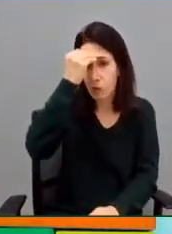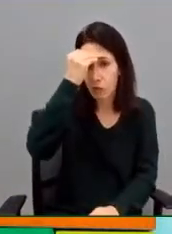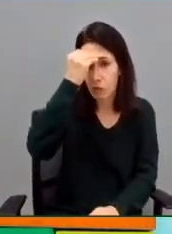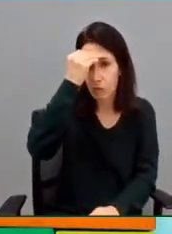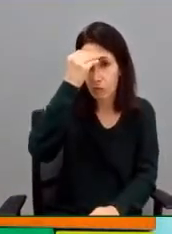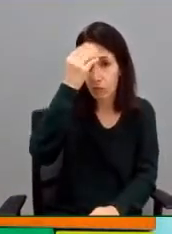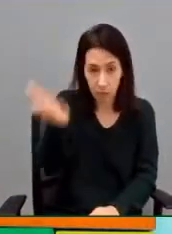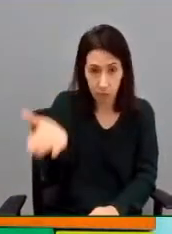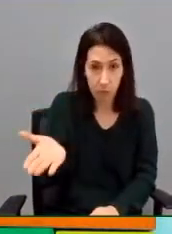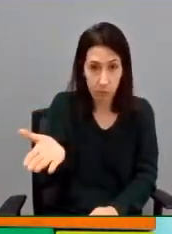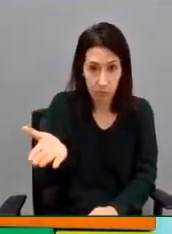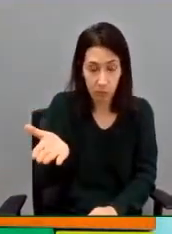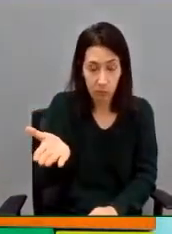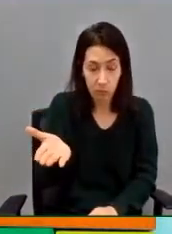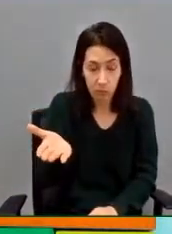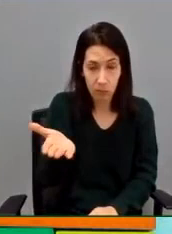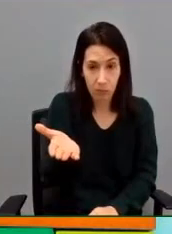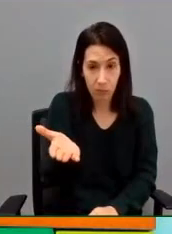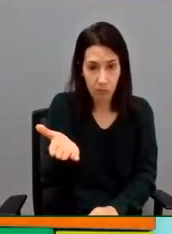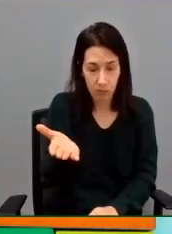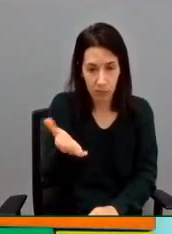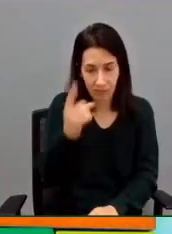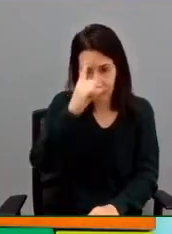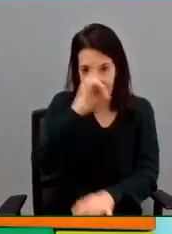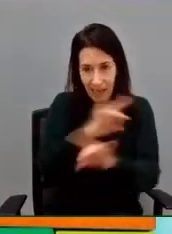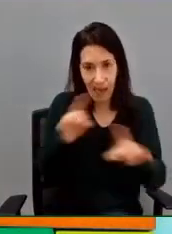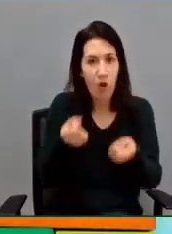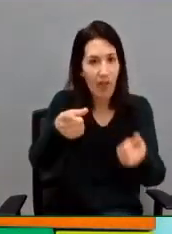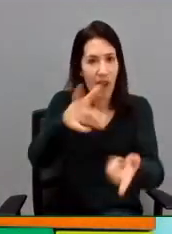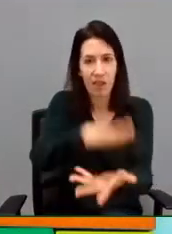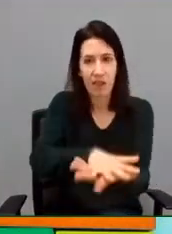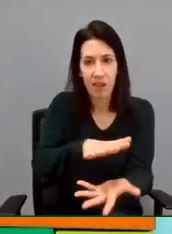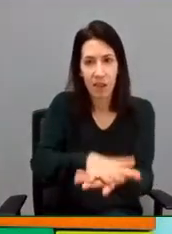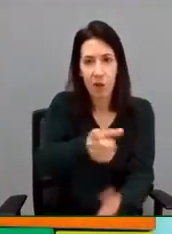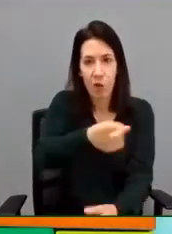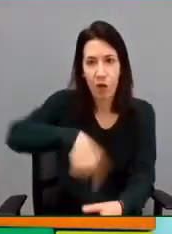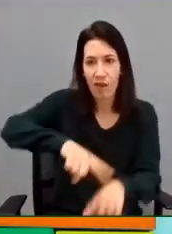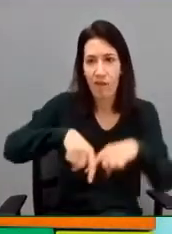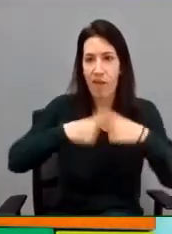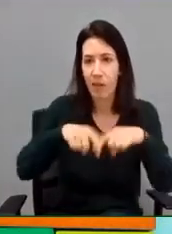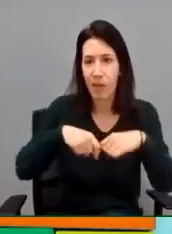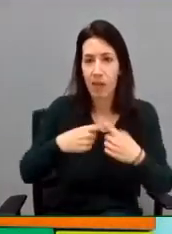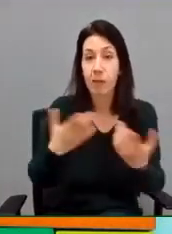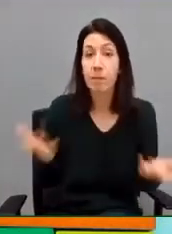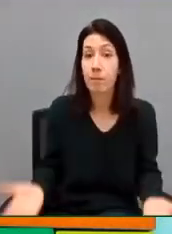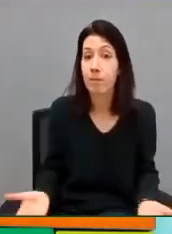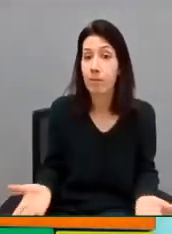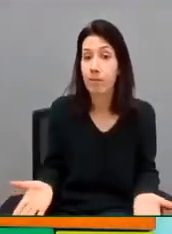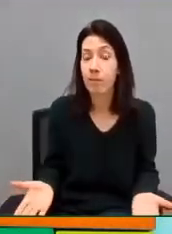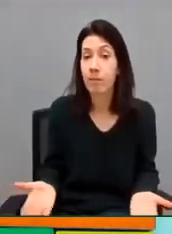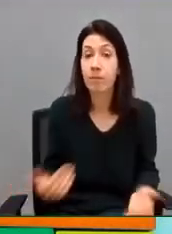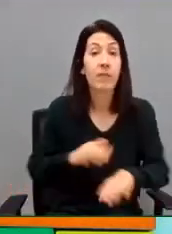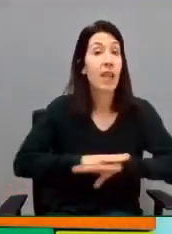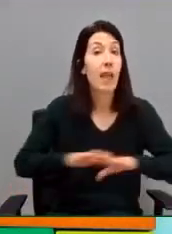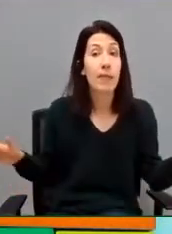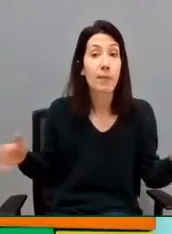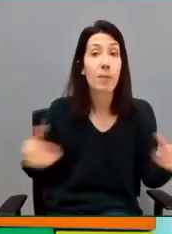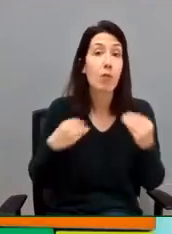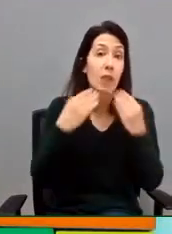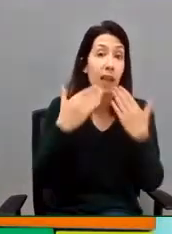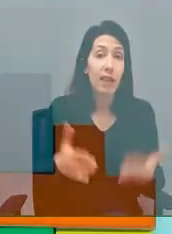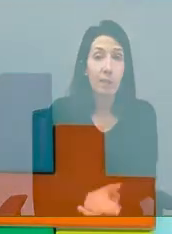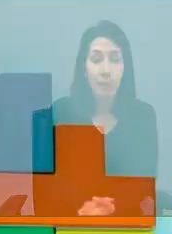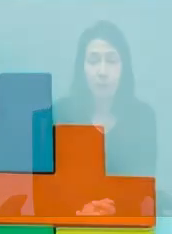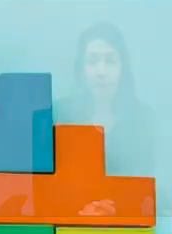elemento de certidumbre y tranquilidad para las familias. y nada más. Muchas gracias.